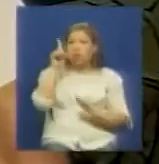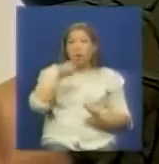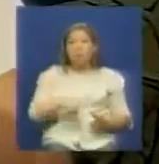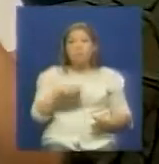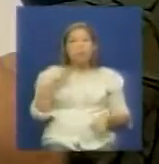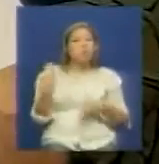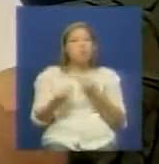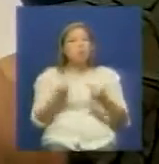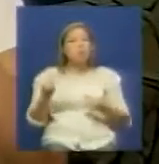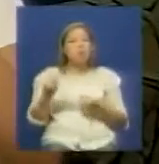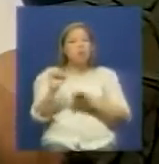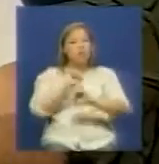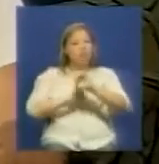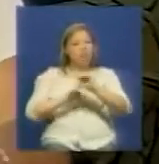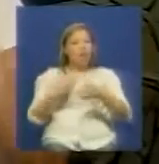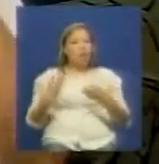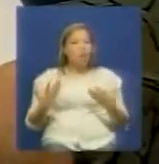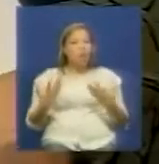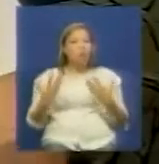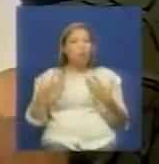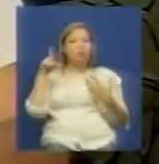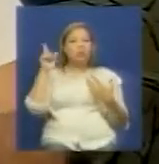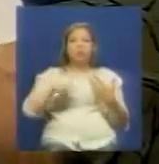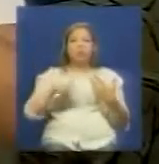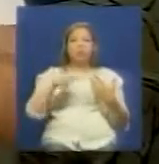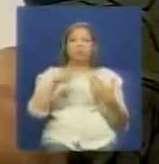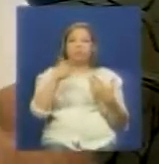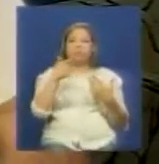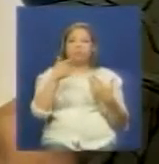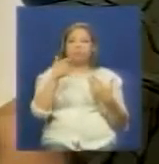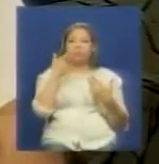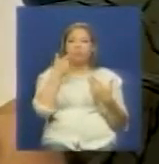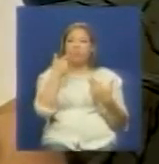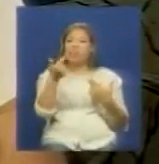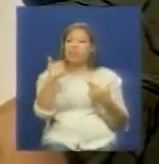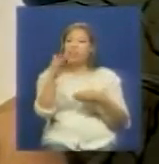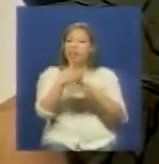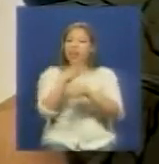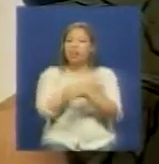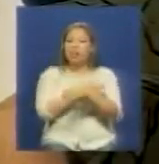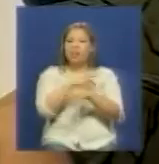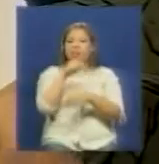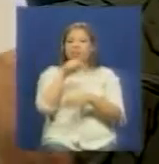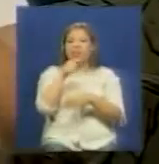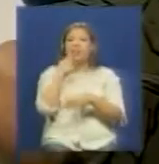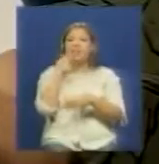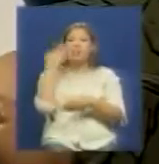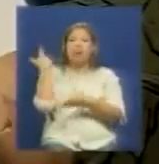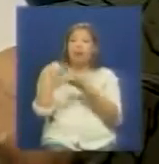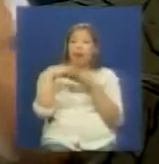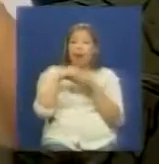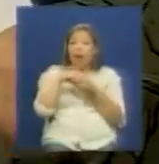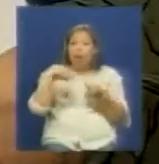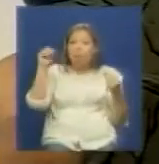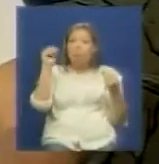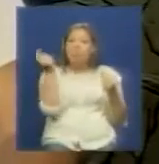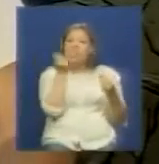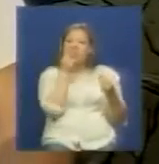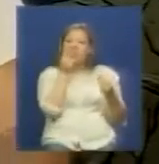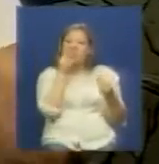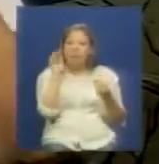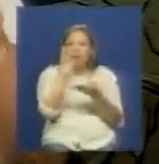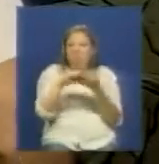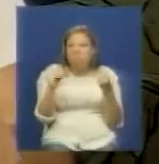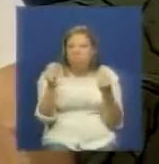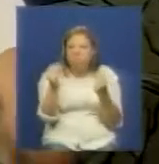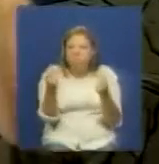siguiente ahora es que ellos van a saber que el cambur verde mancha es así es así que quiero decir con